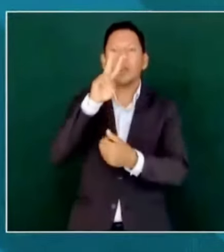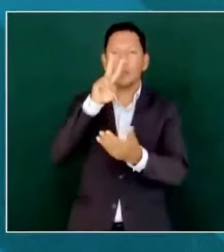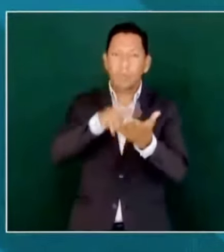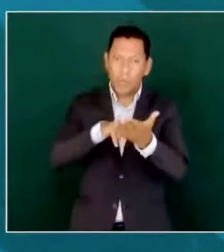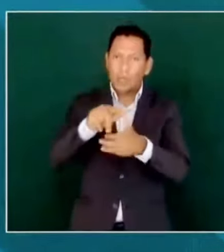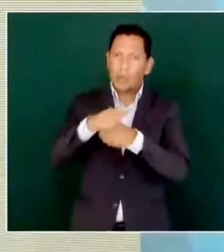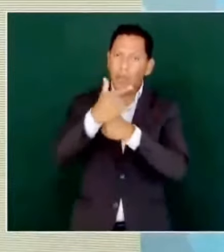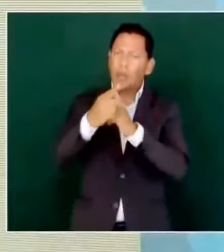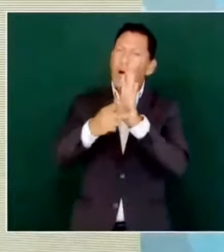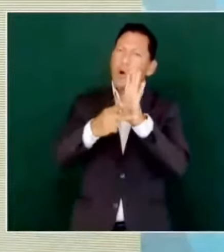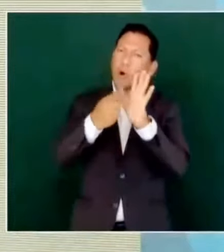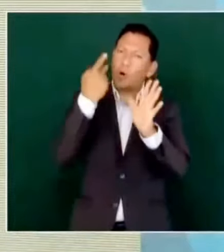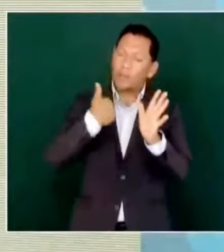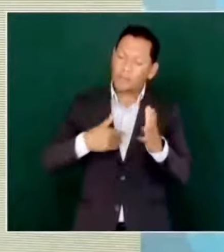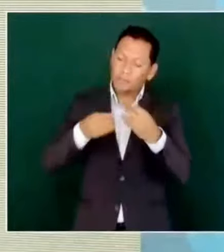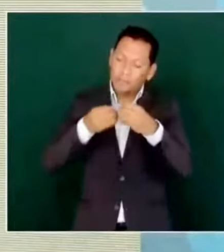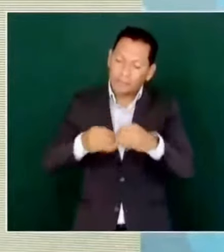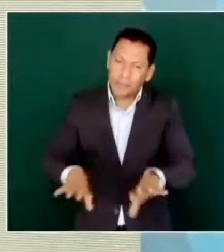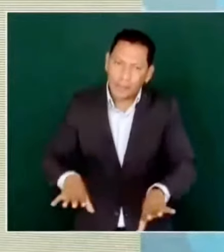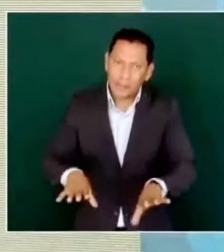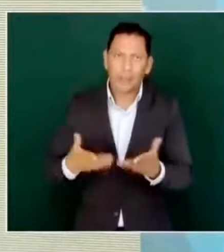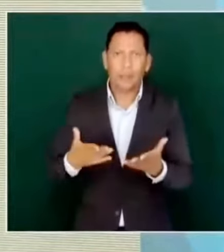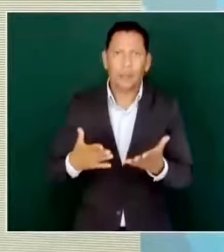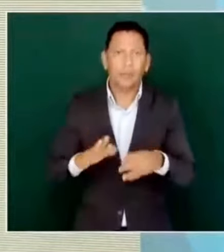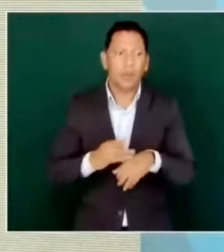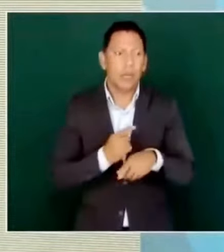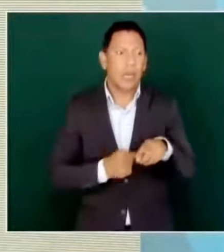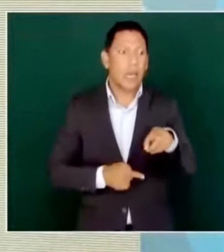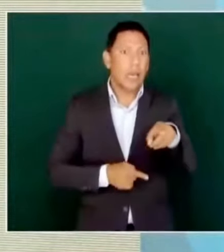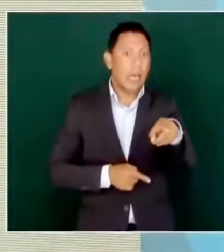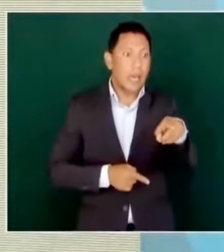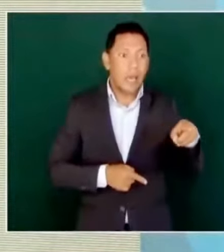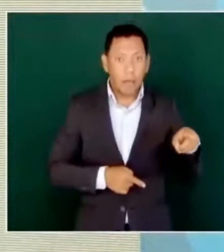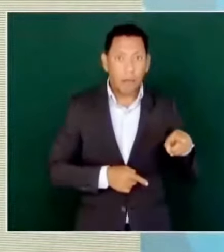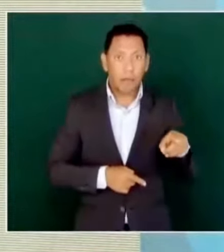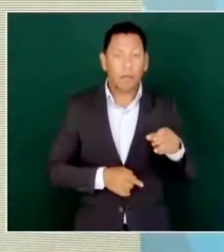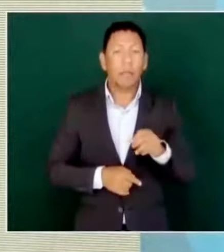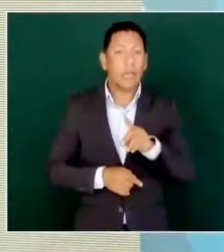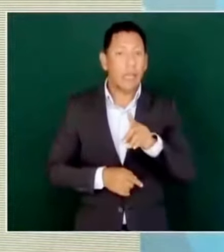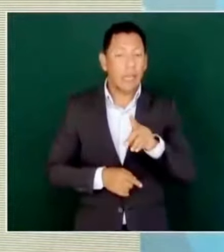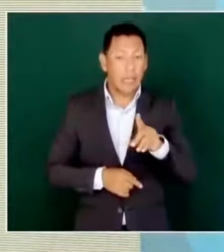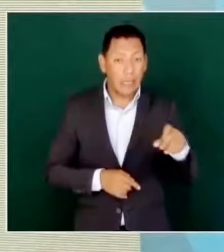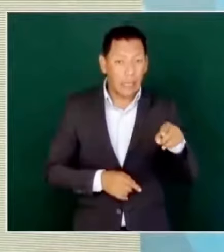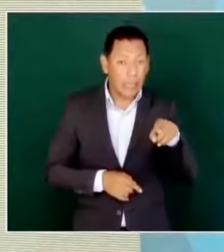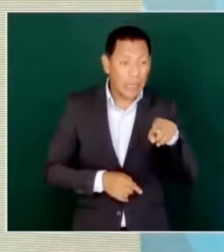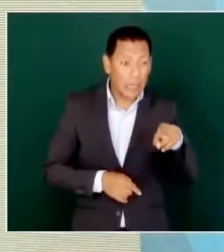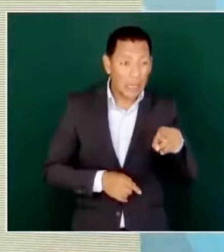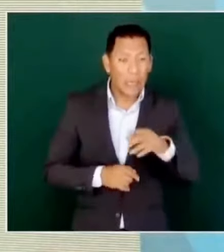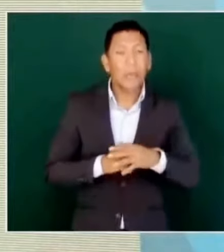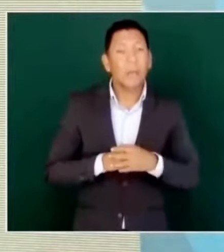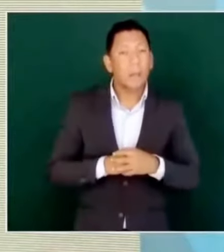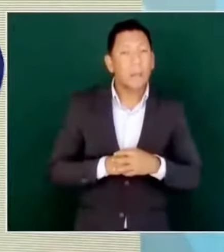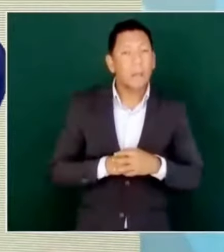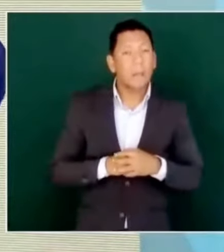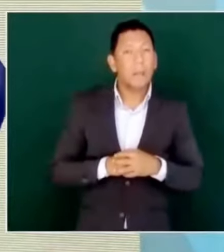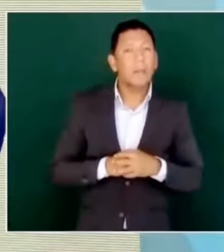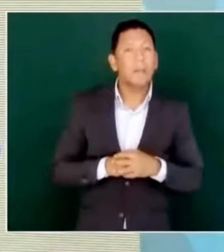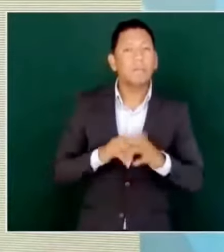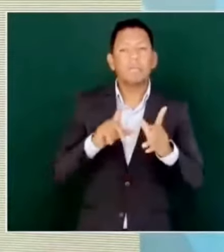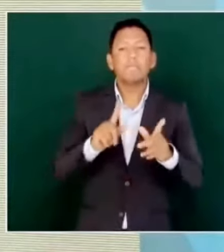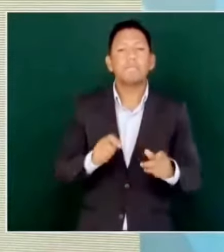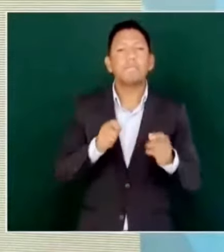con dinero, muchísimo dinero para imponer a Peña.